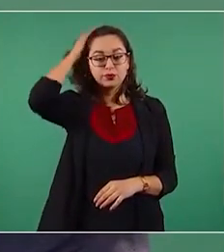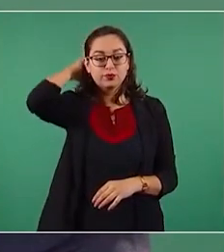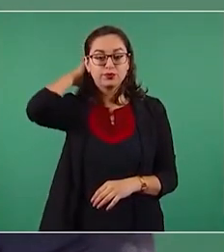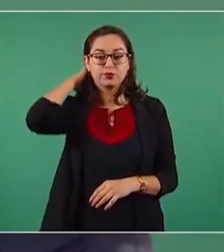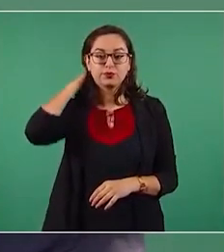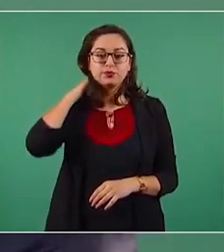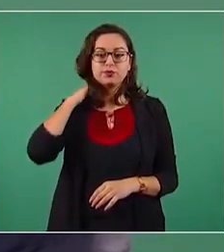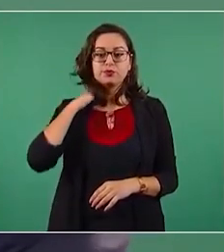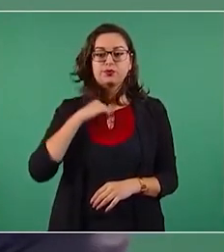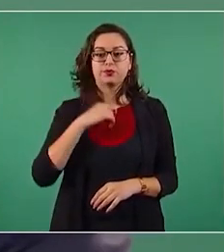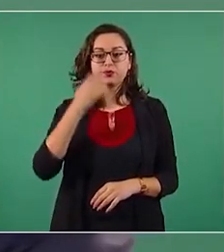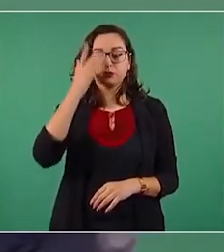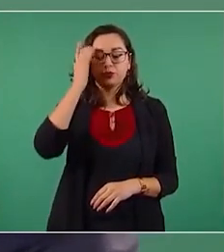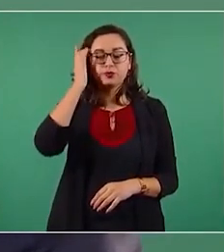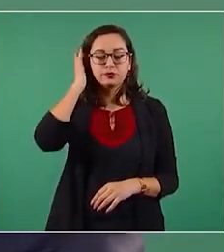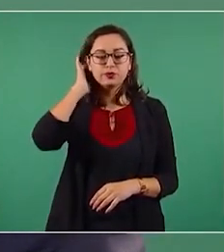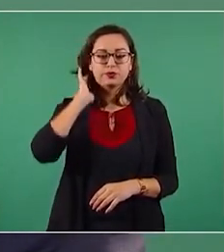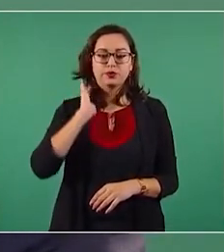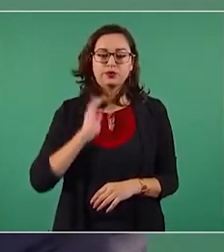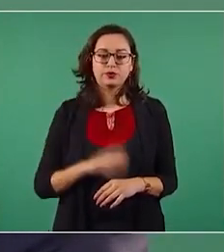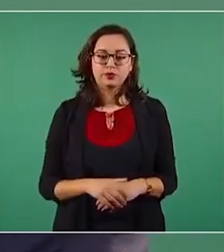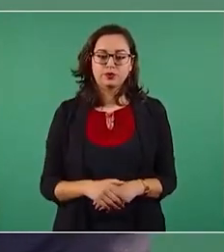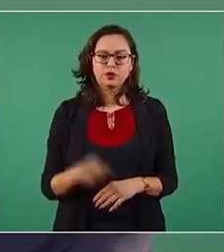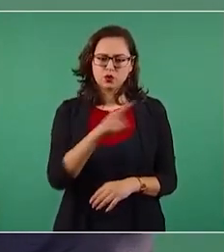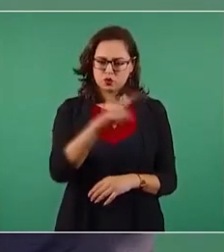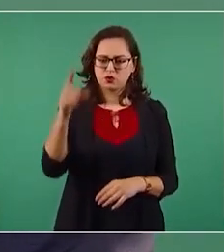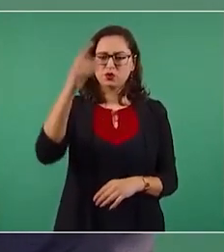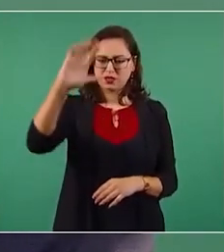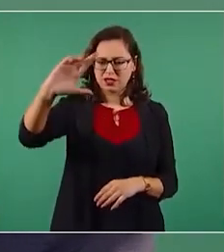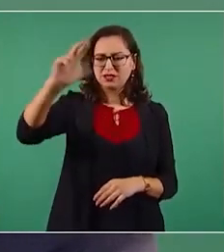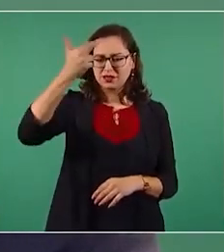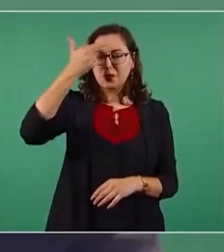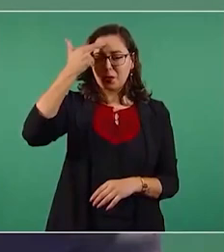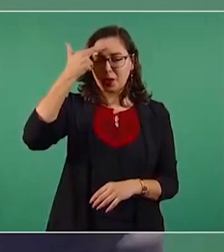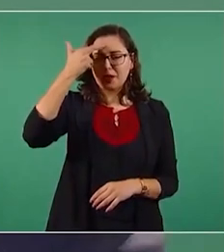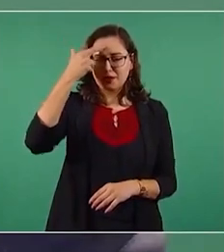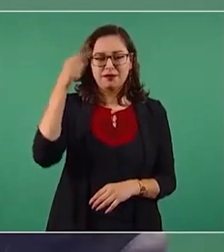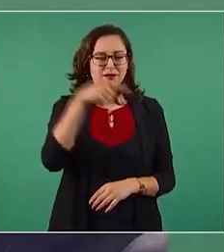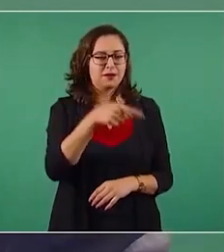lo convirtieron al presidente Peña en el payaso de las cachetadas.